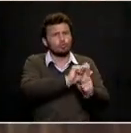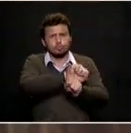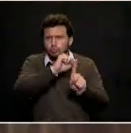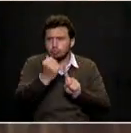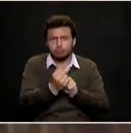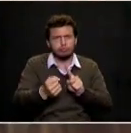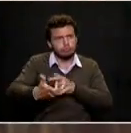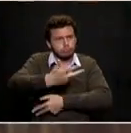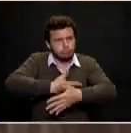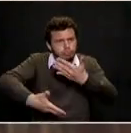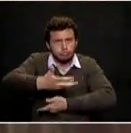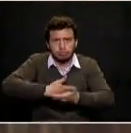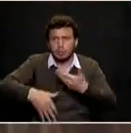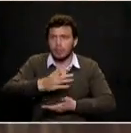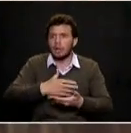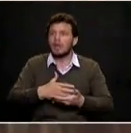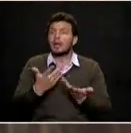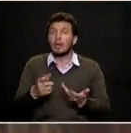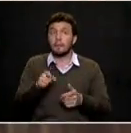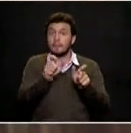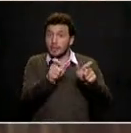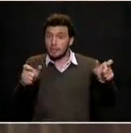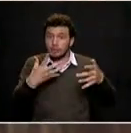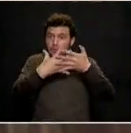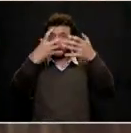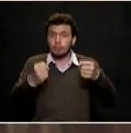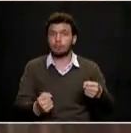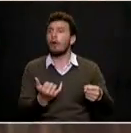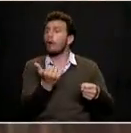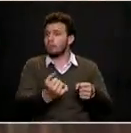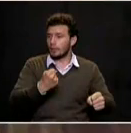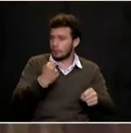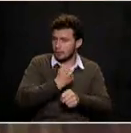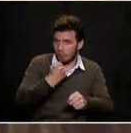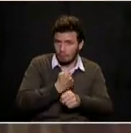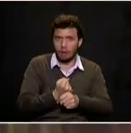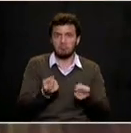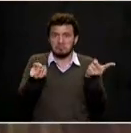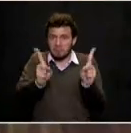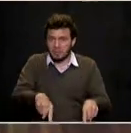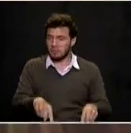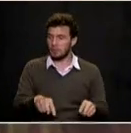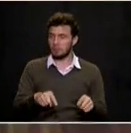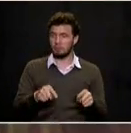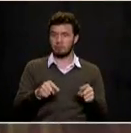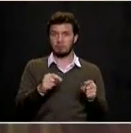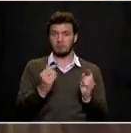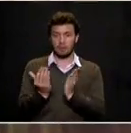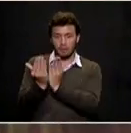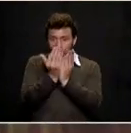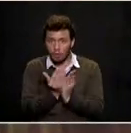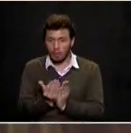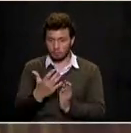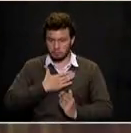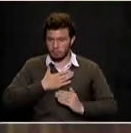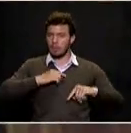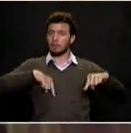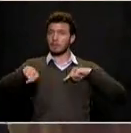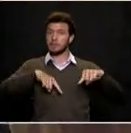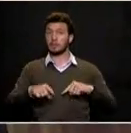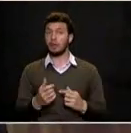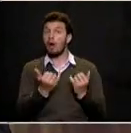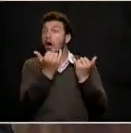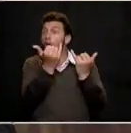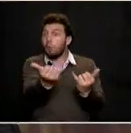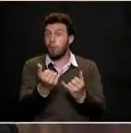reclusos tendrán trabajo y tendrán educación en mi administración. La alimentación allá no puede ser un